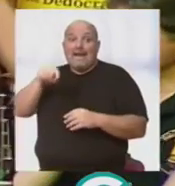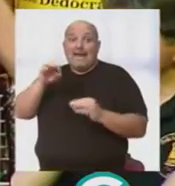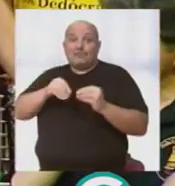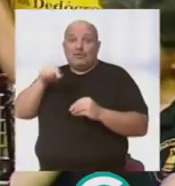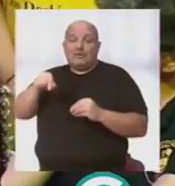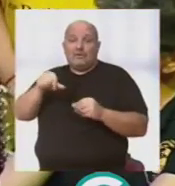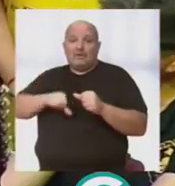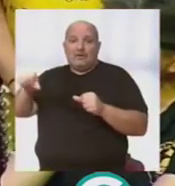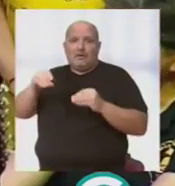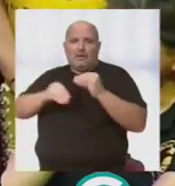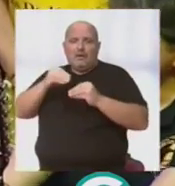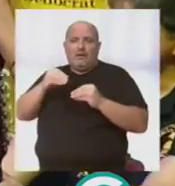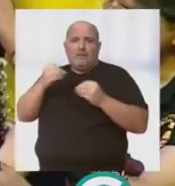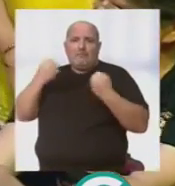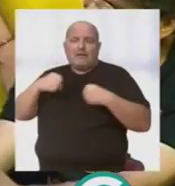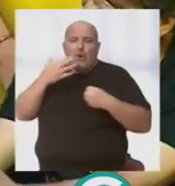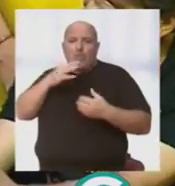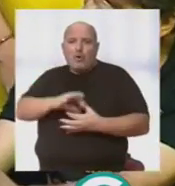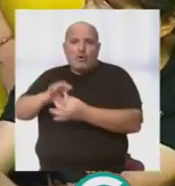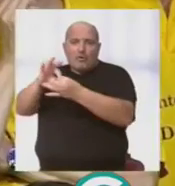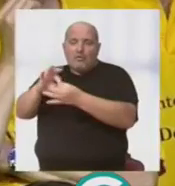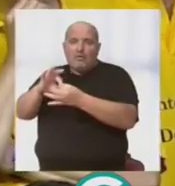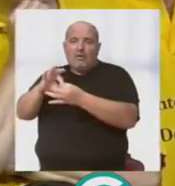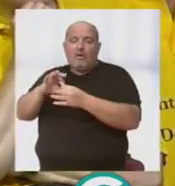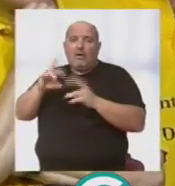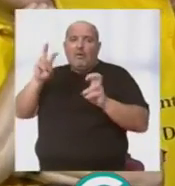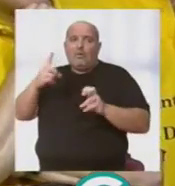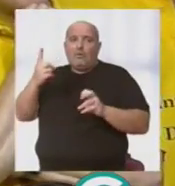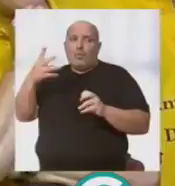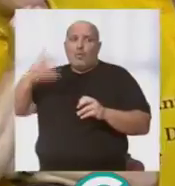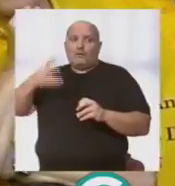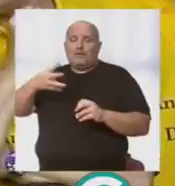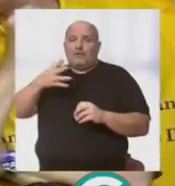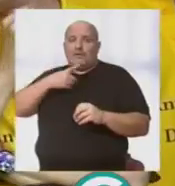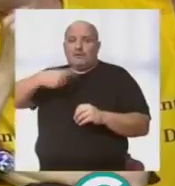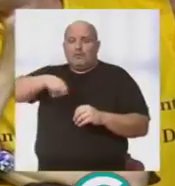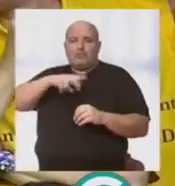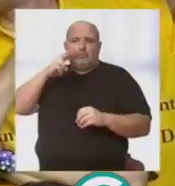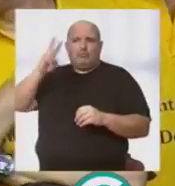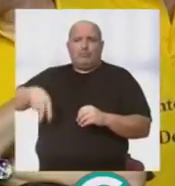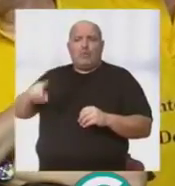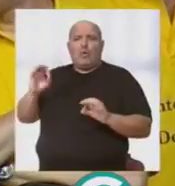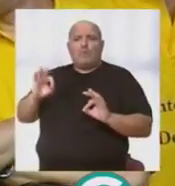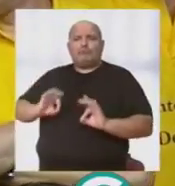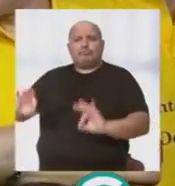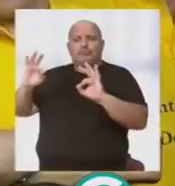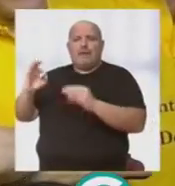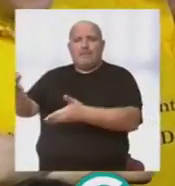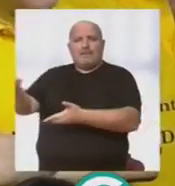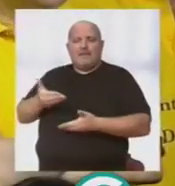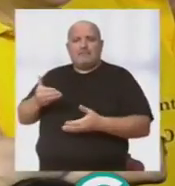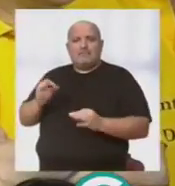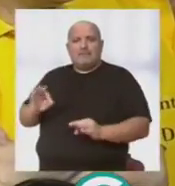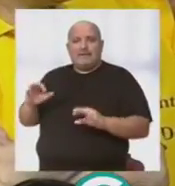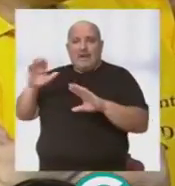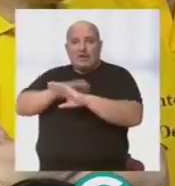haga práctico, hay ahora mismo un cuarteto que nosotros lo consideramos como invitado, como invitado dentro